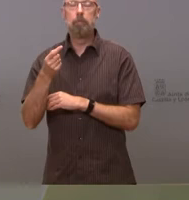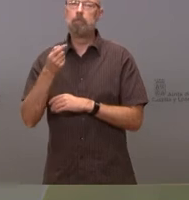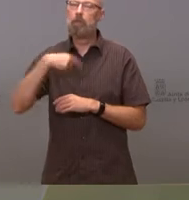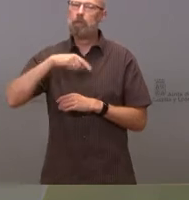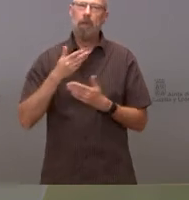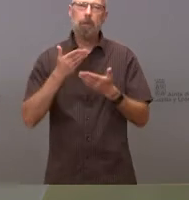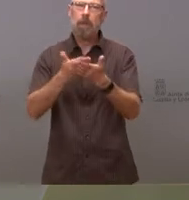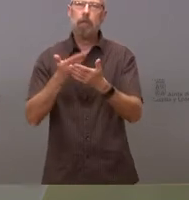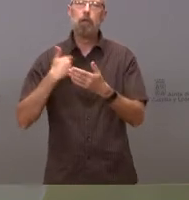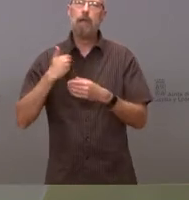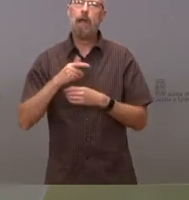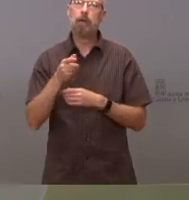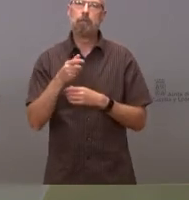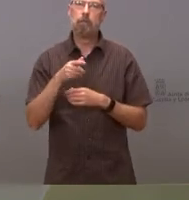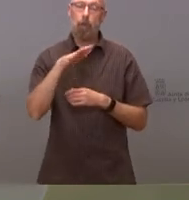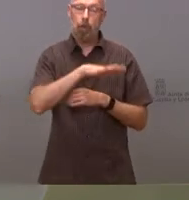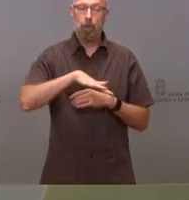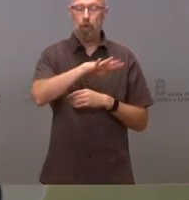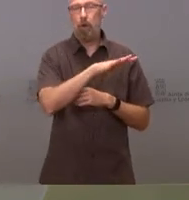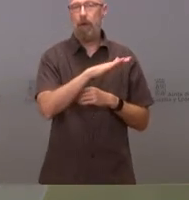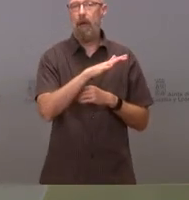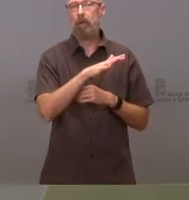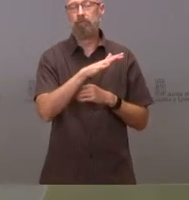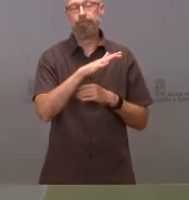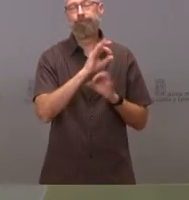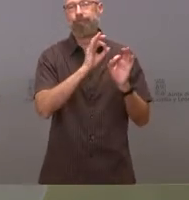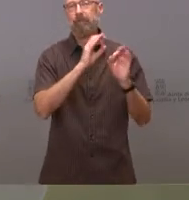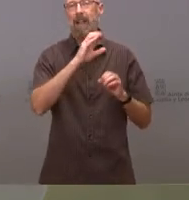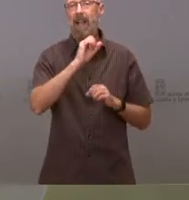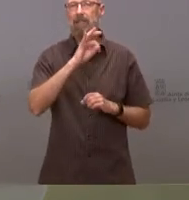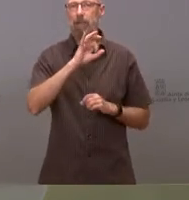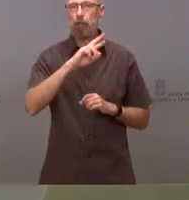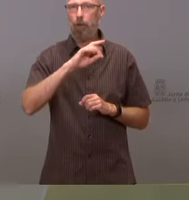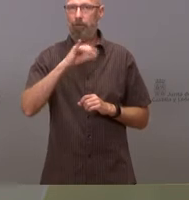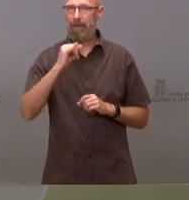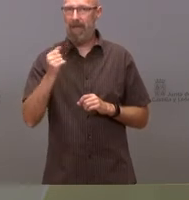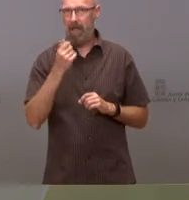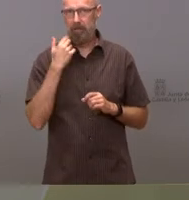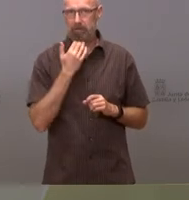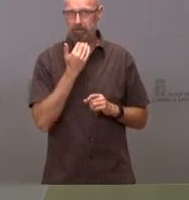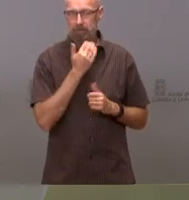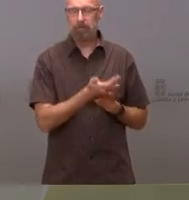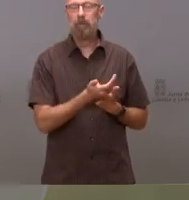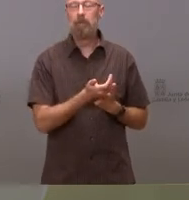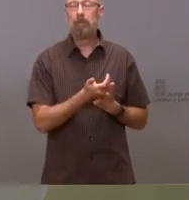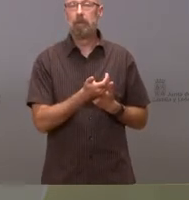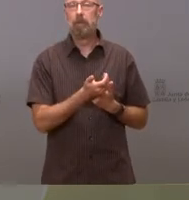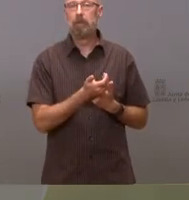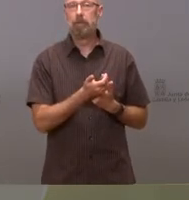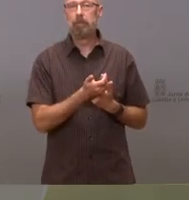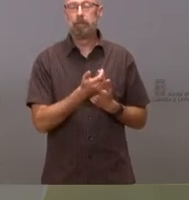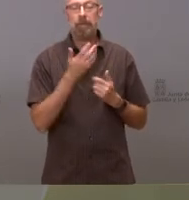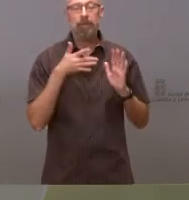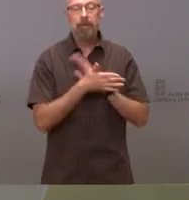bueno, pues con esa situación, la zona catastrófica que se conoce popularmente, que es zona de especial